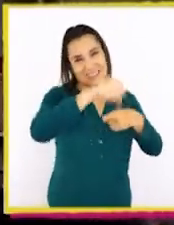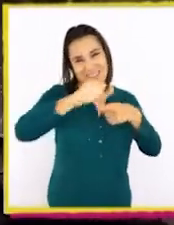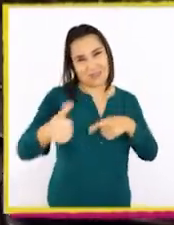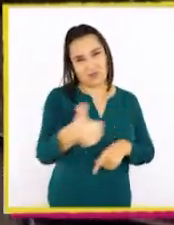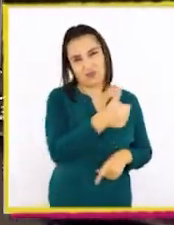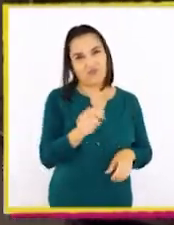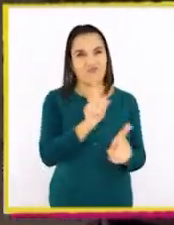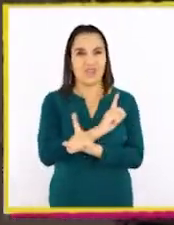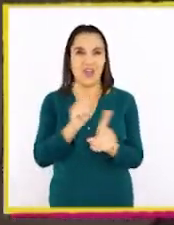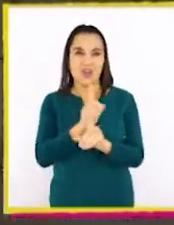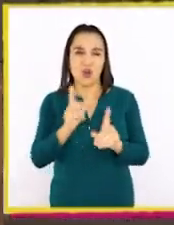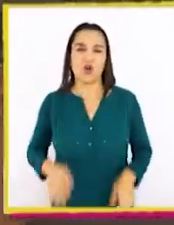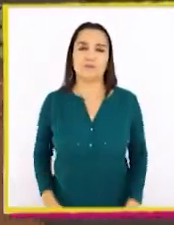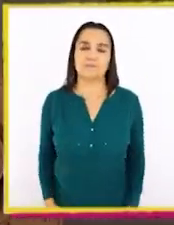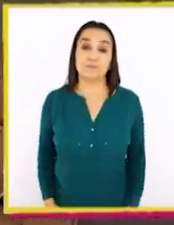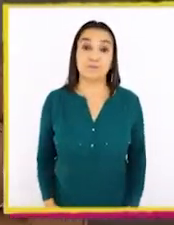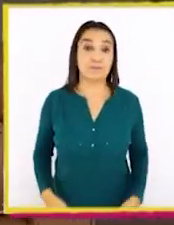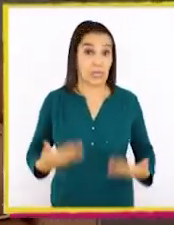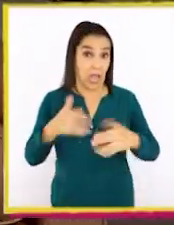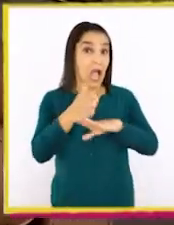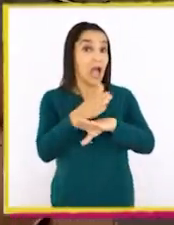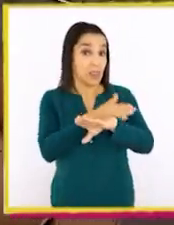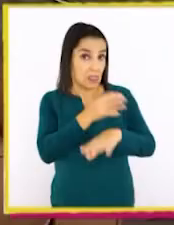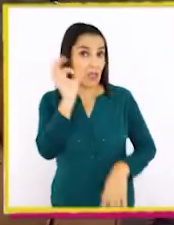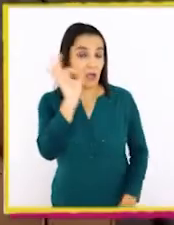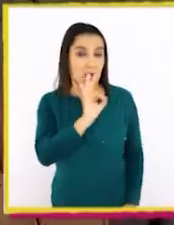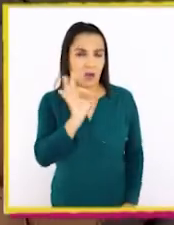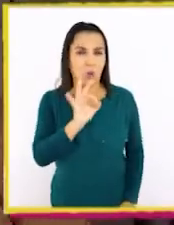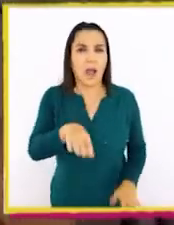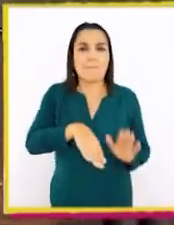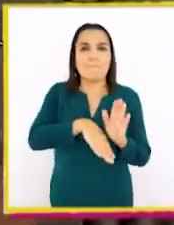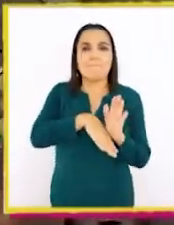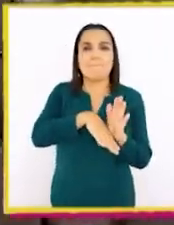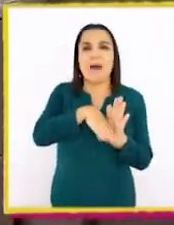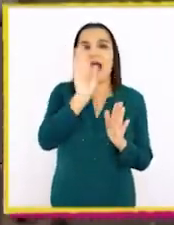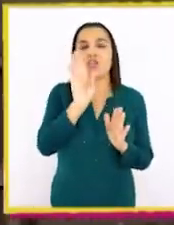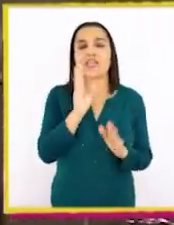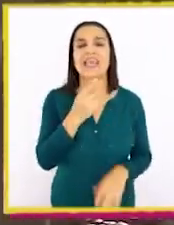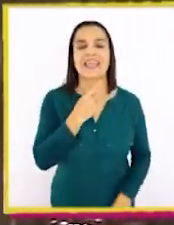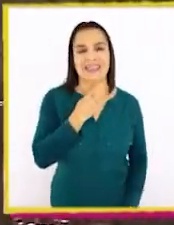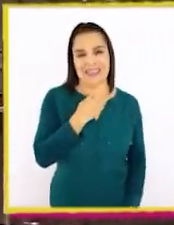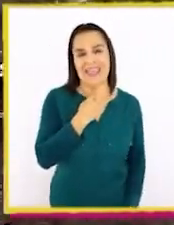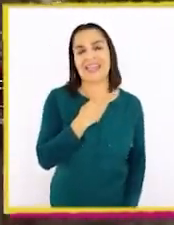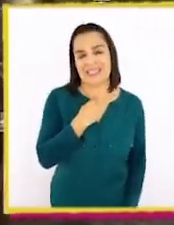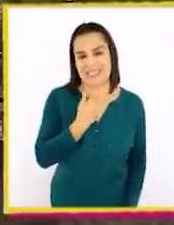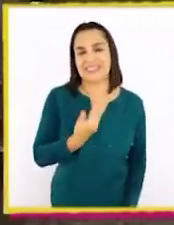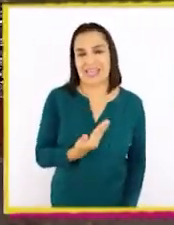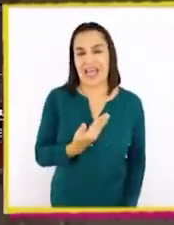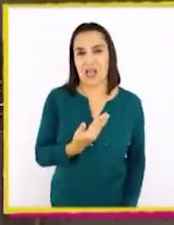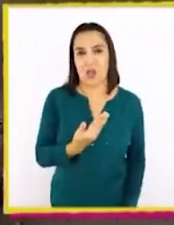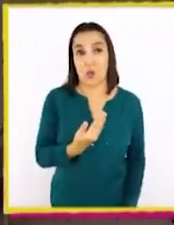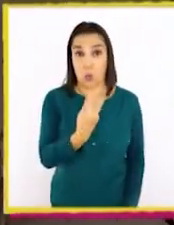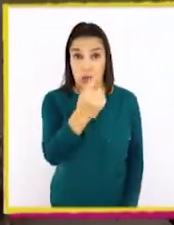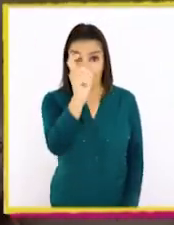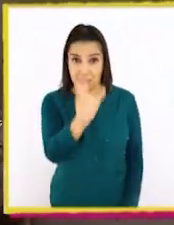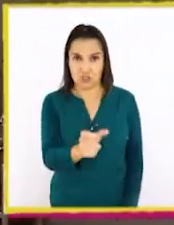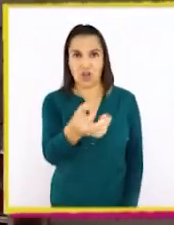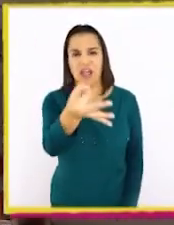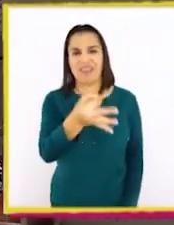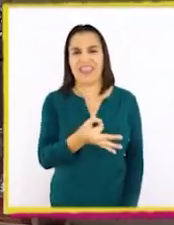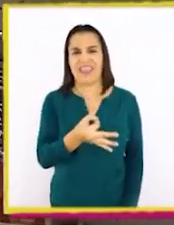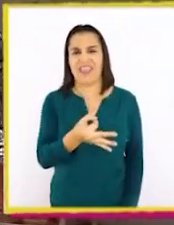todos. Tuve recién una reunión y la mayoría quedó interesado. Hasta que alguien dijo,